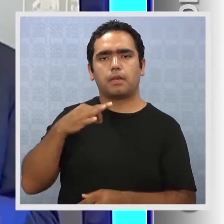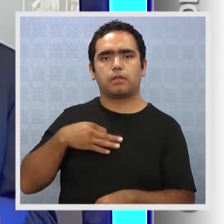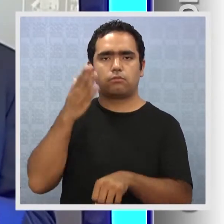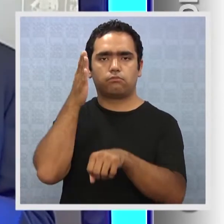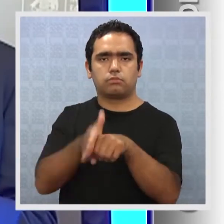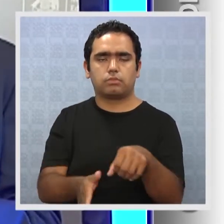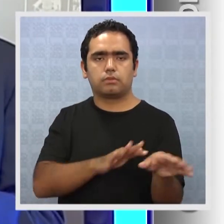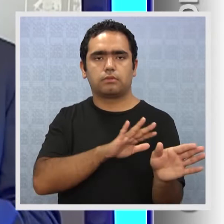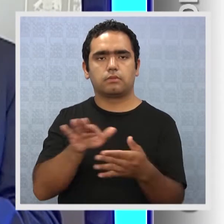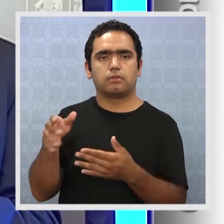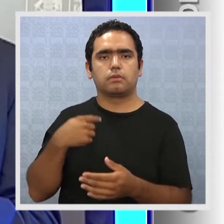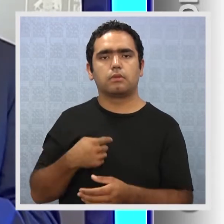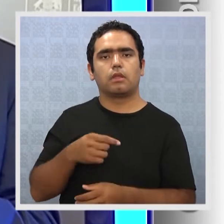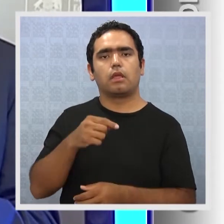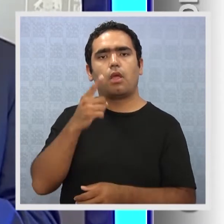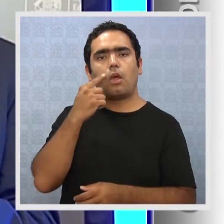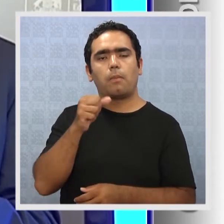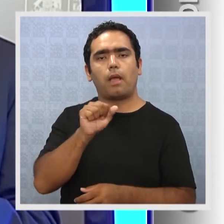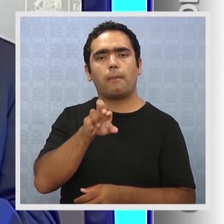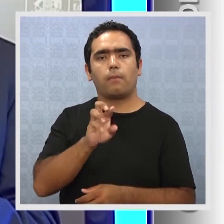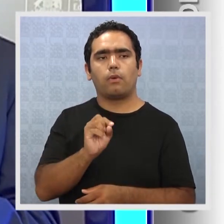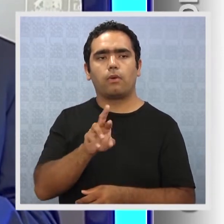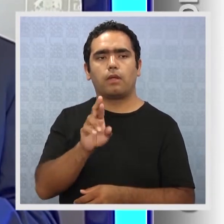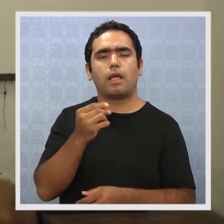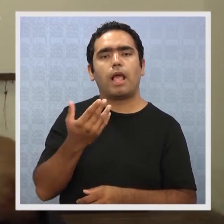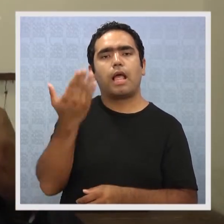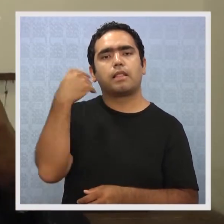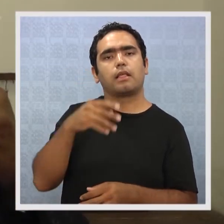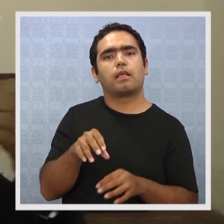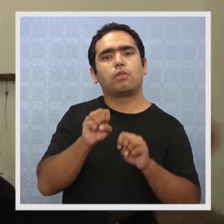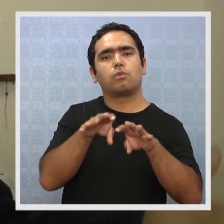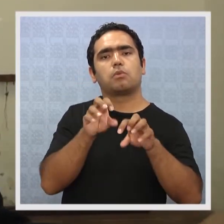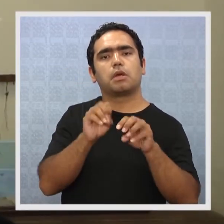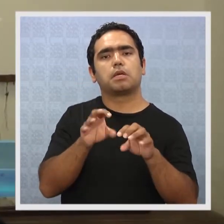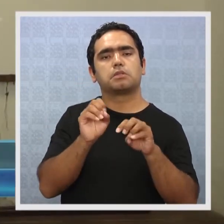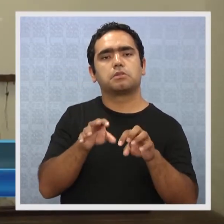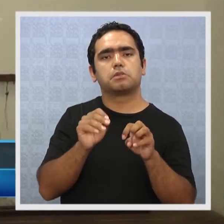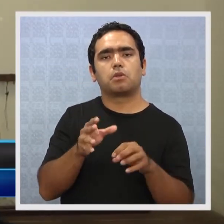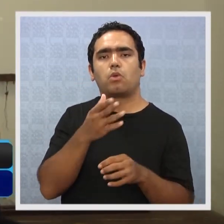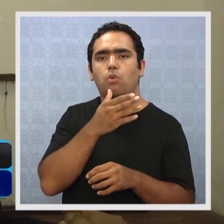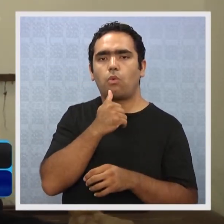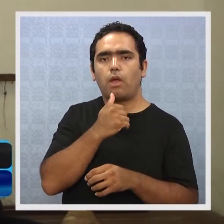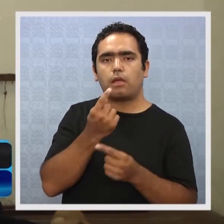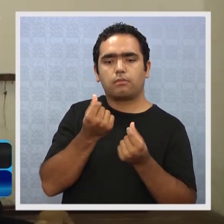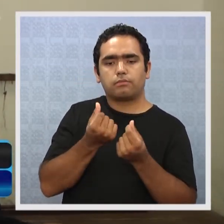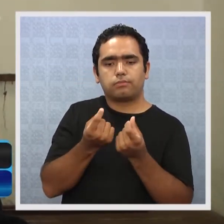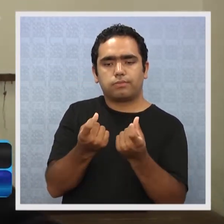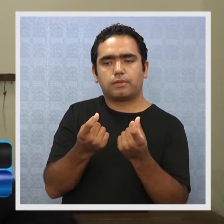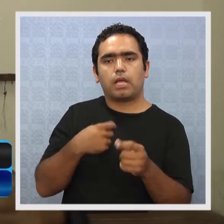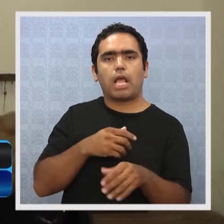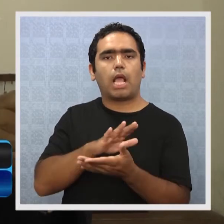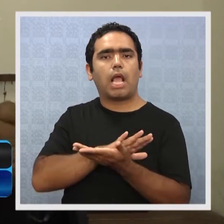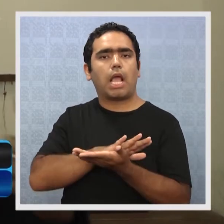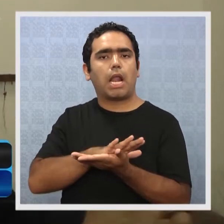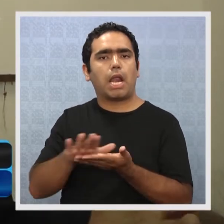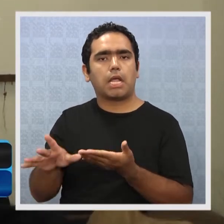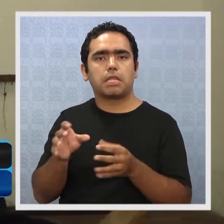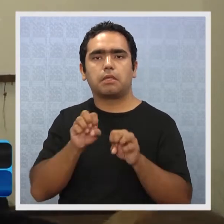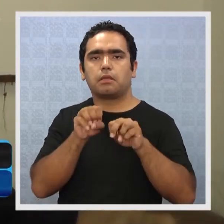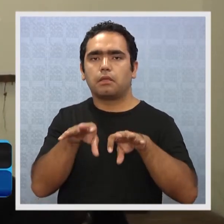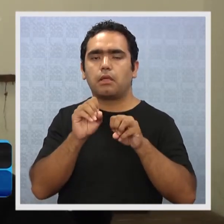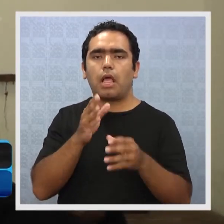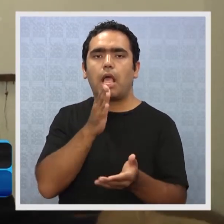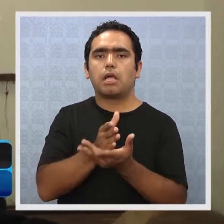destituido. La pobre, cuando no tenía grandes riquezas, la educación era gratuita, y casi todos los que estamos aquí presentes tuvimos educación